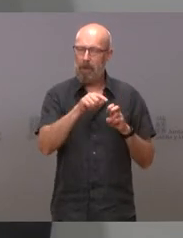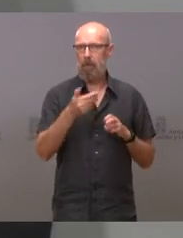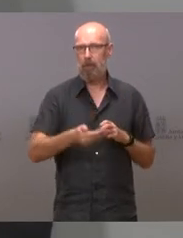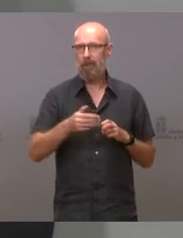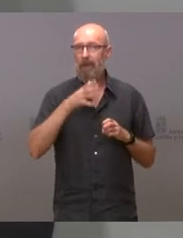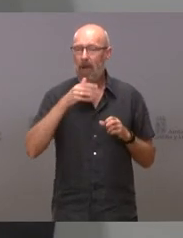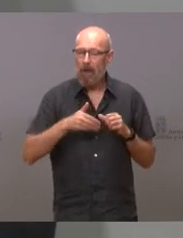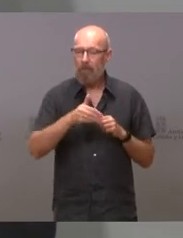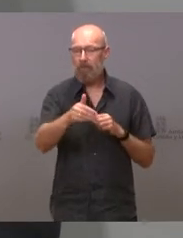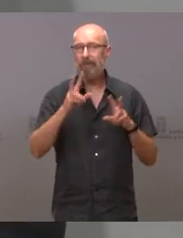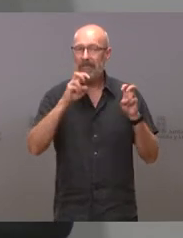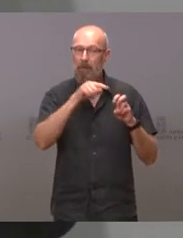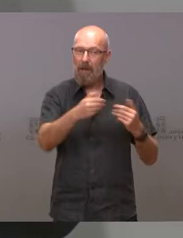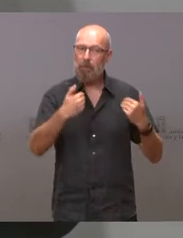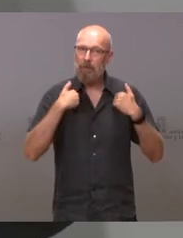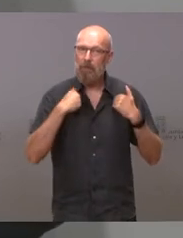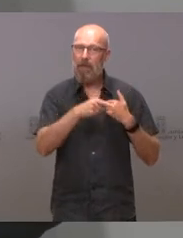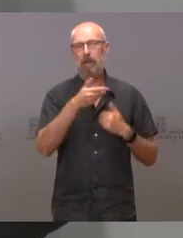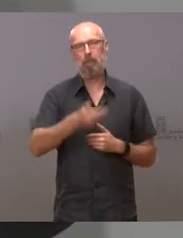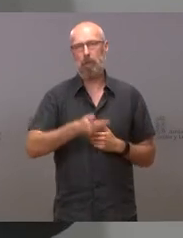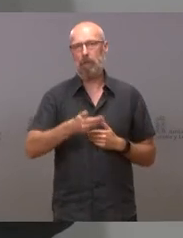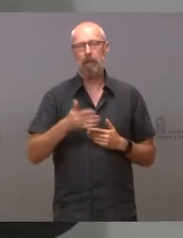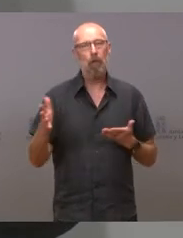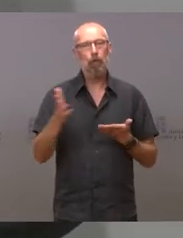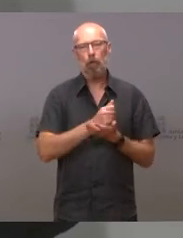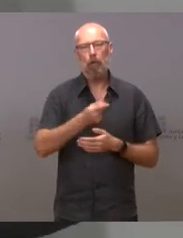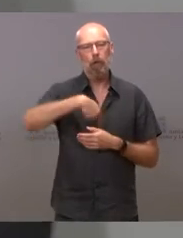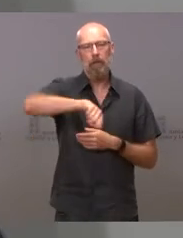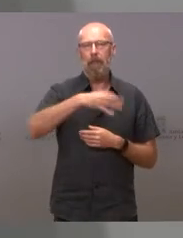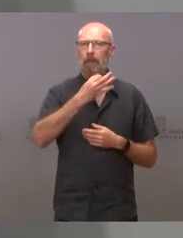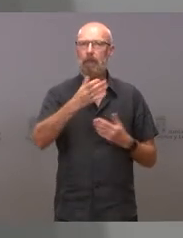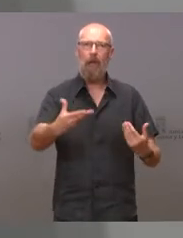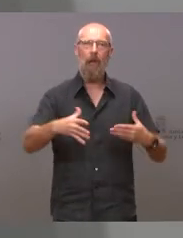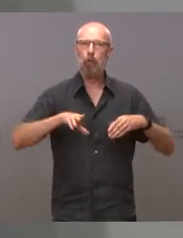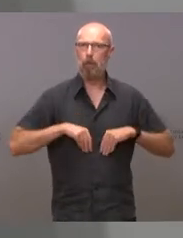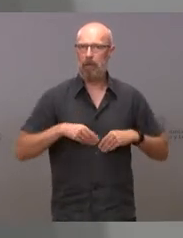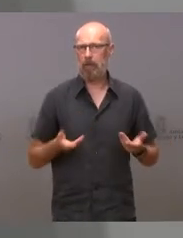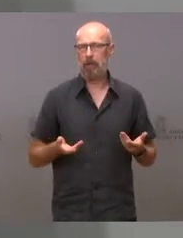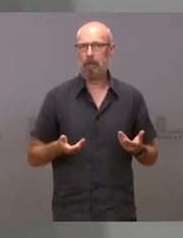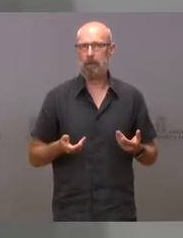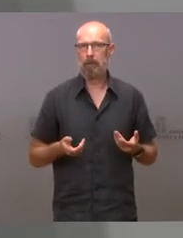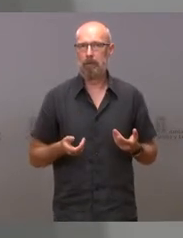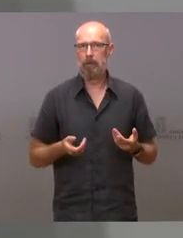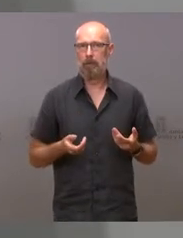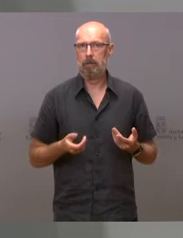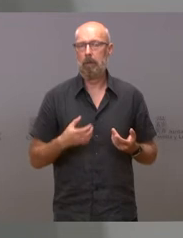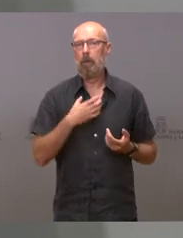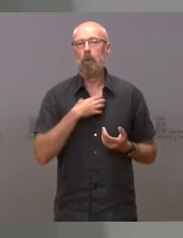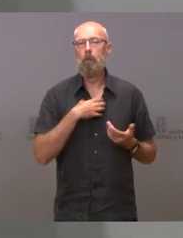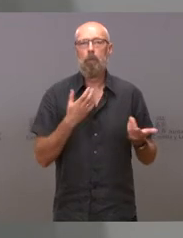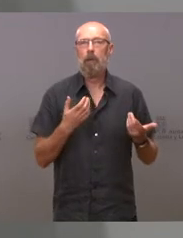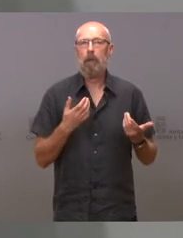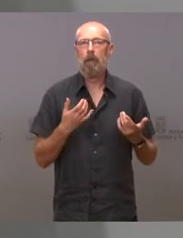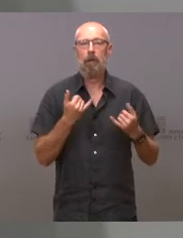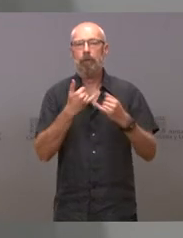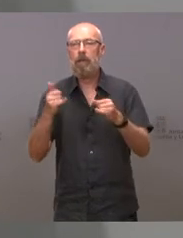porque es importante. Todos tenemos que ejercer nuestra responsabilidad y no se pueden hacer las dos